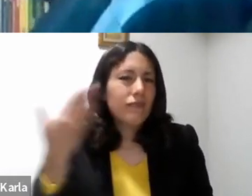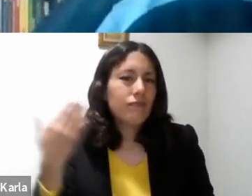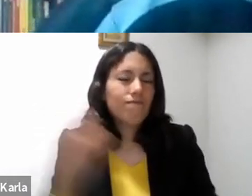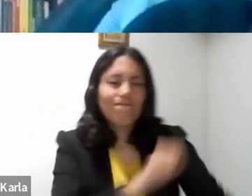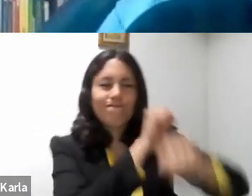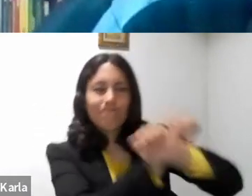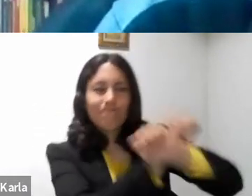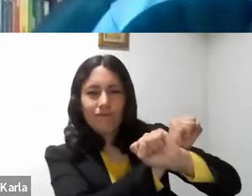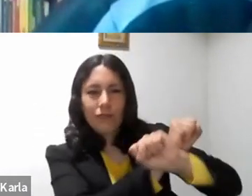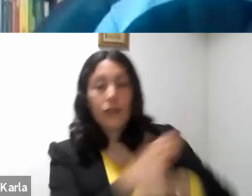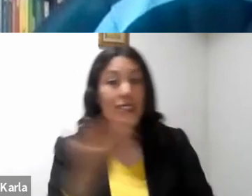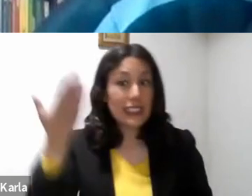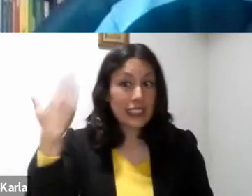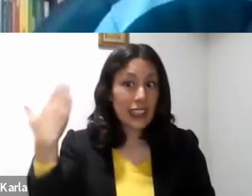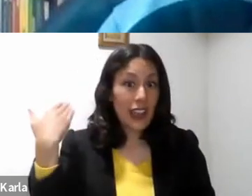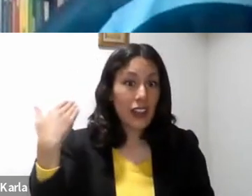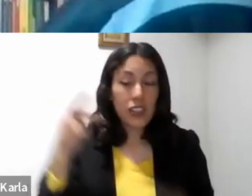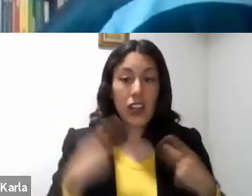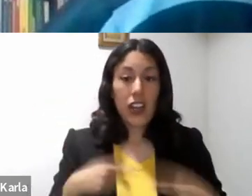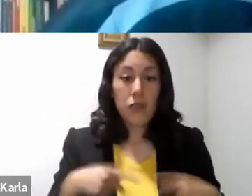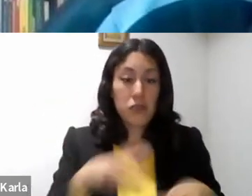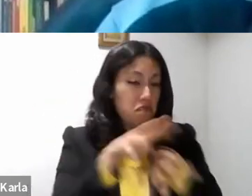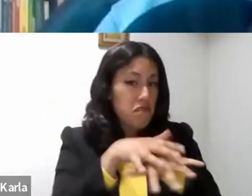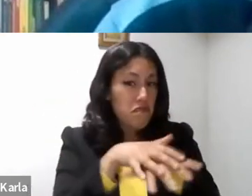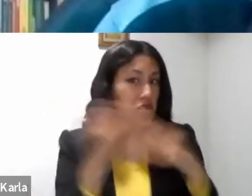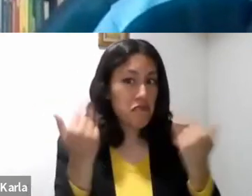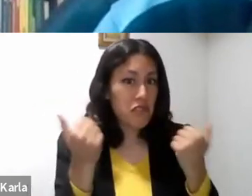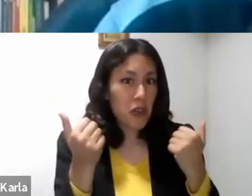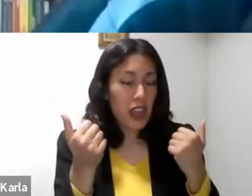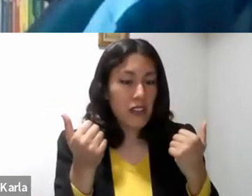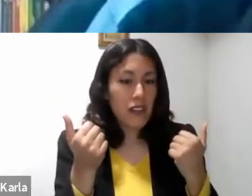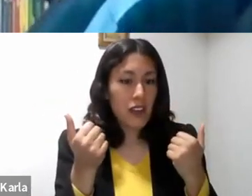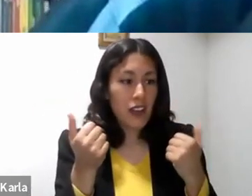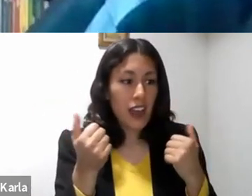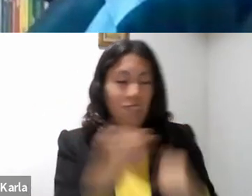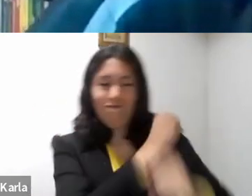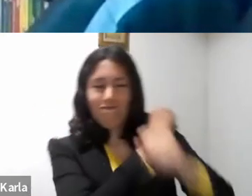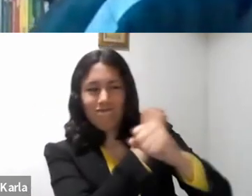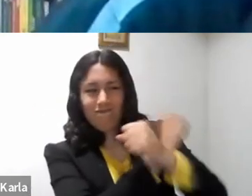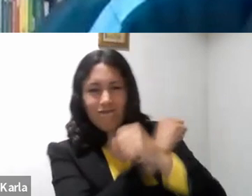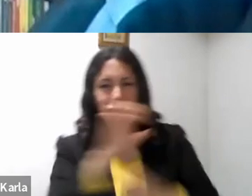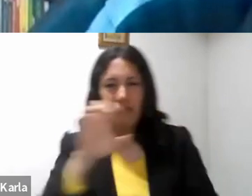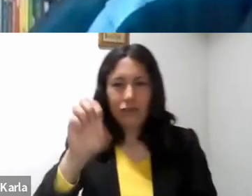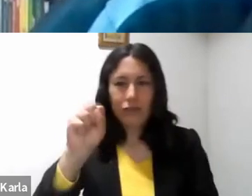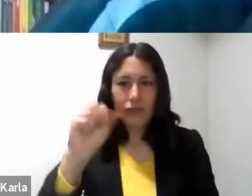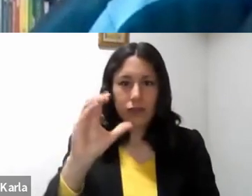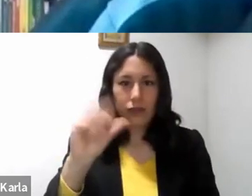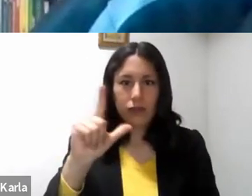En aquel tiempo, ¿verdad?, los esclavos eran los que andaban descalzos. La gente de dinero, la gente que